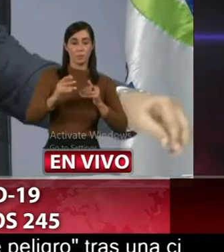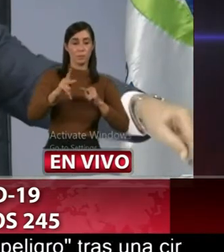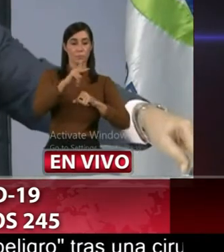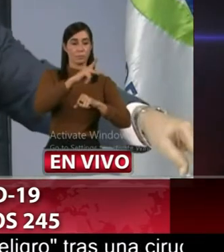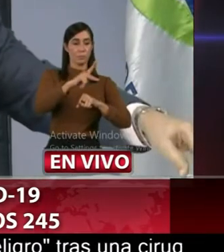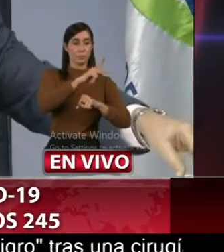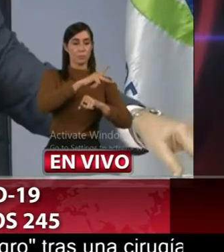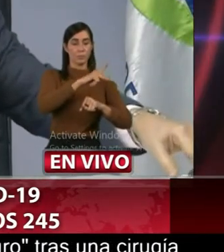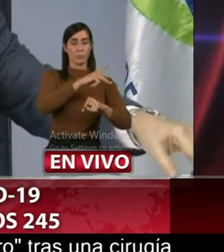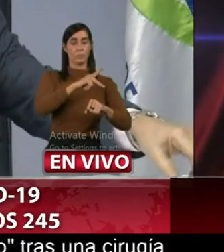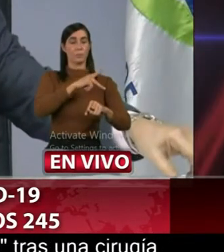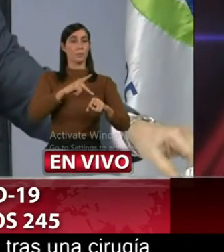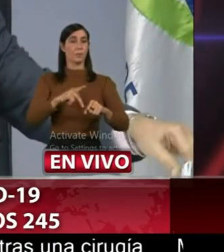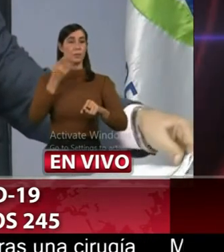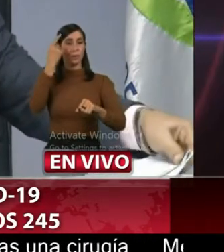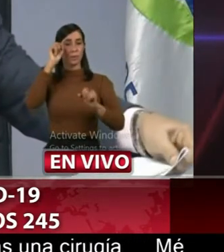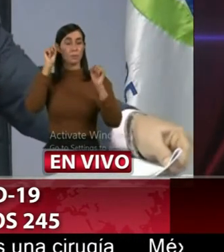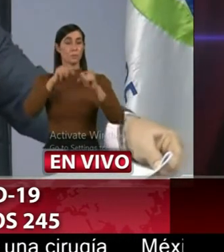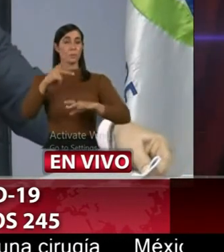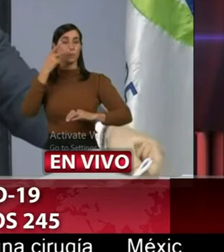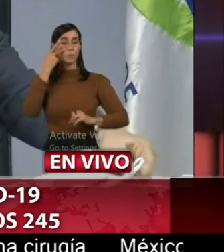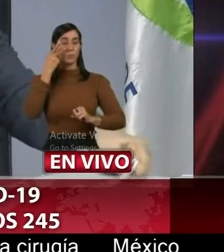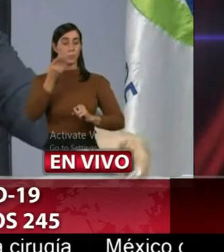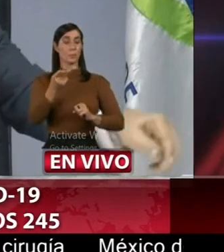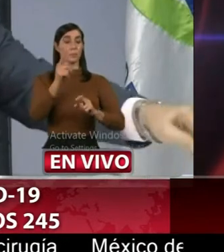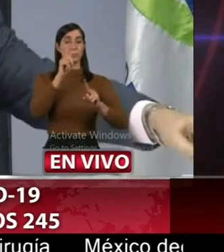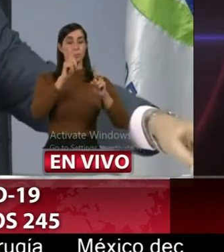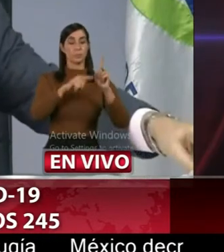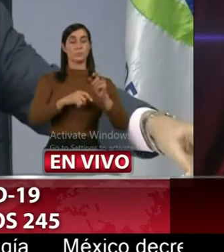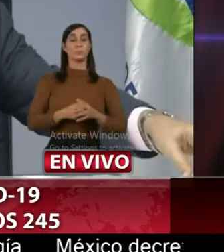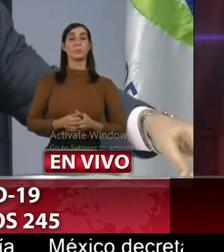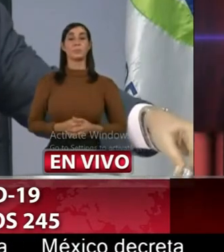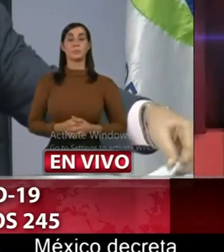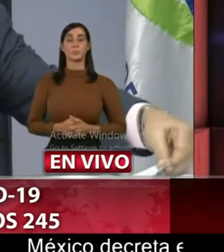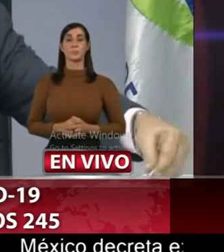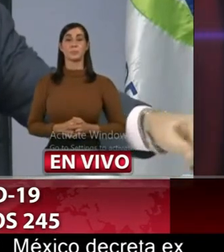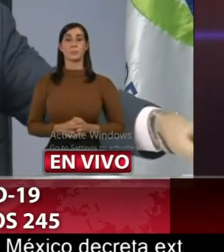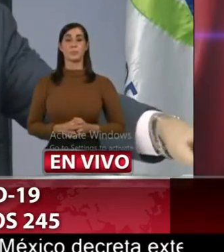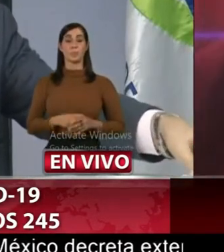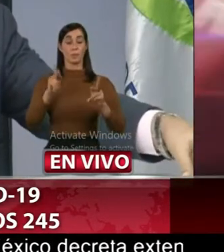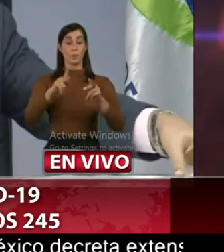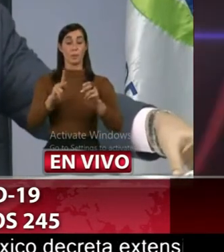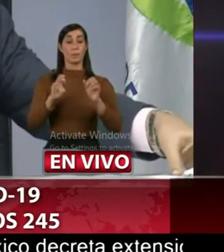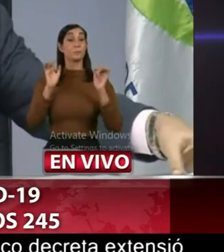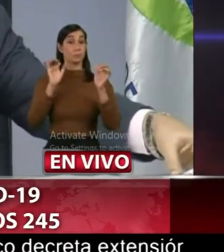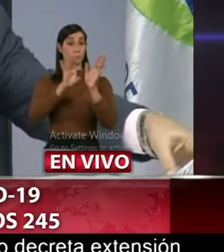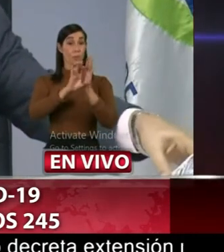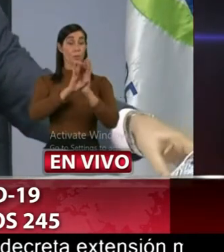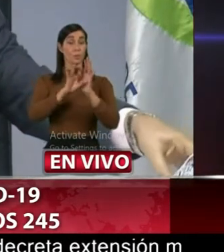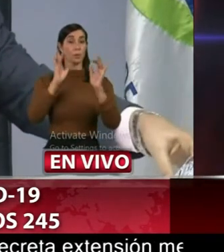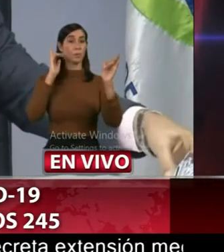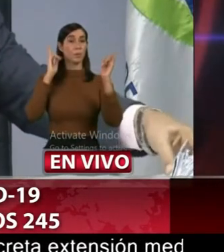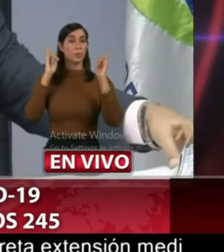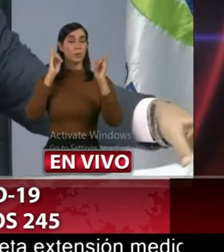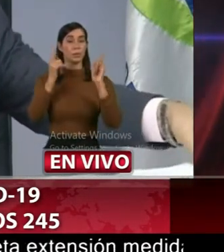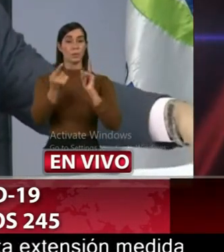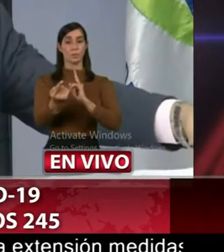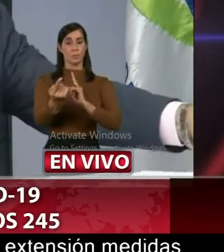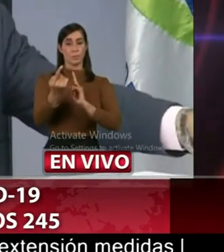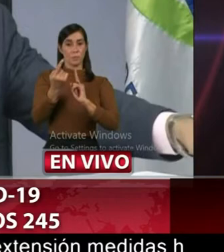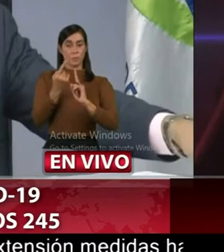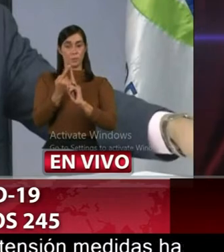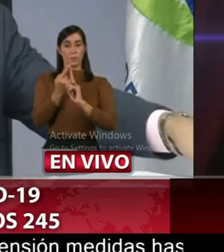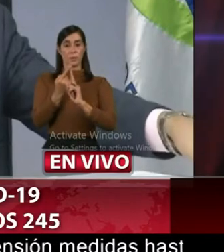provincia podemos ver que la ciudad de Santiago venía con un